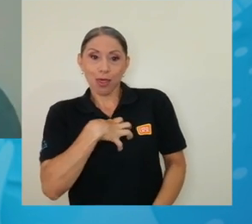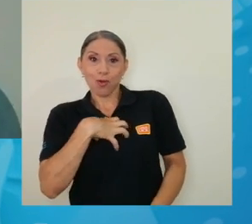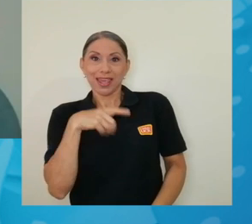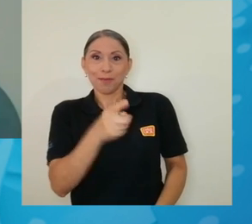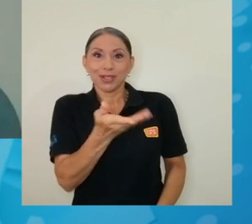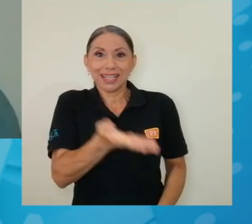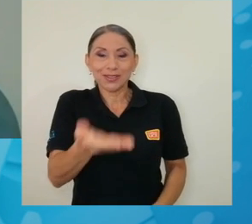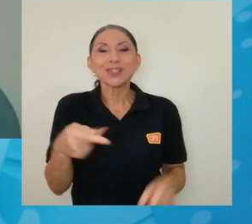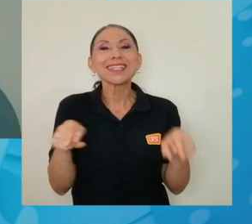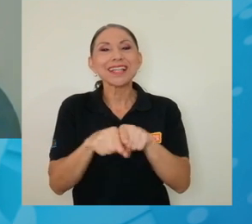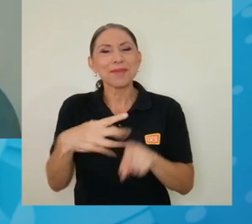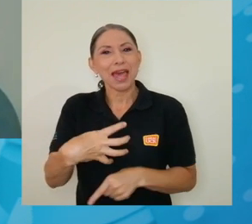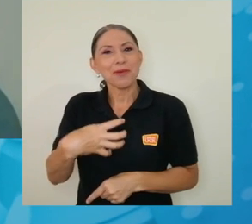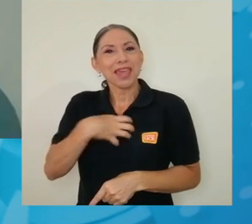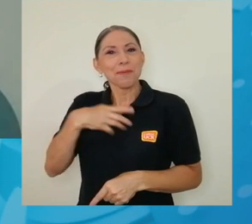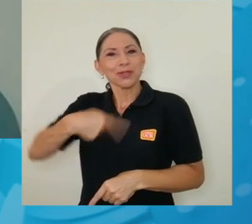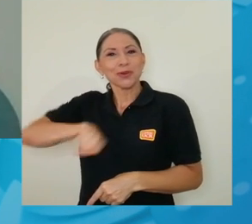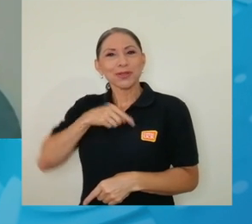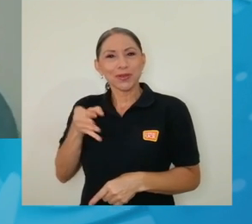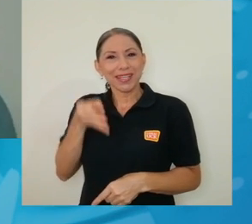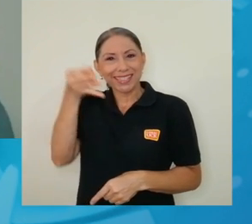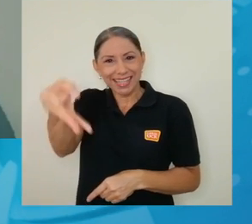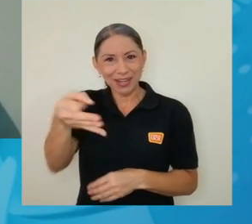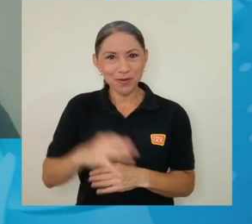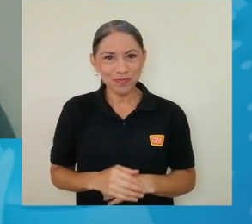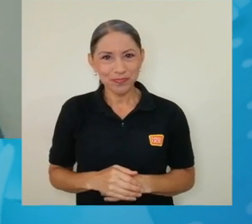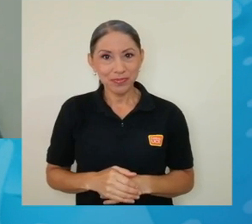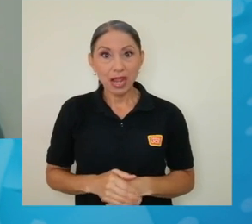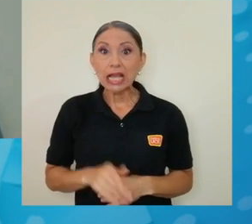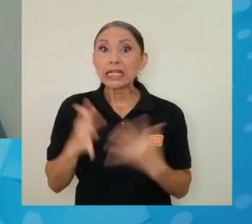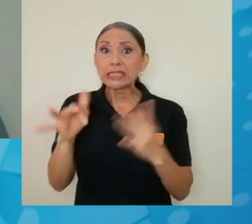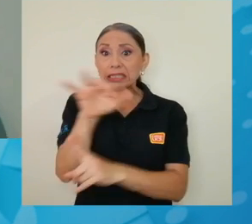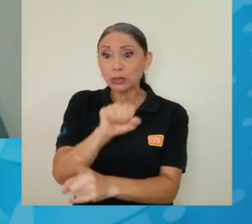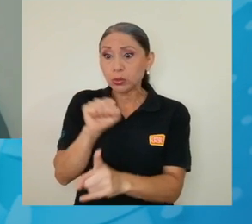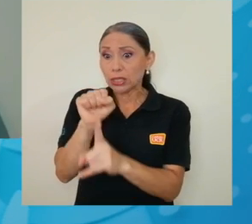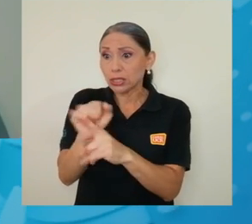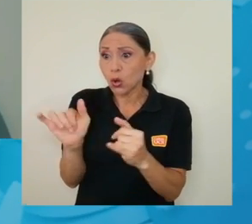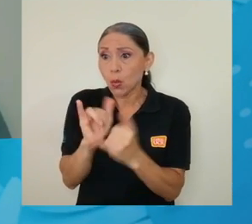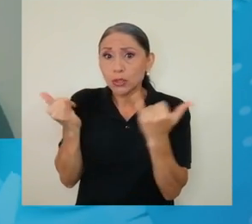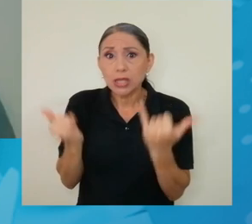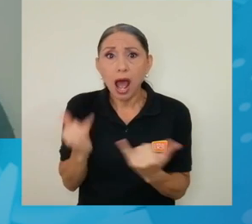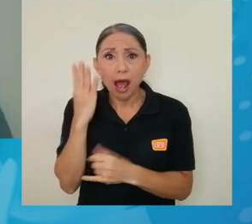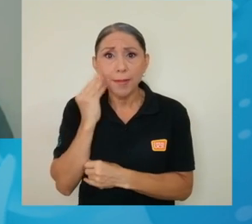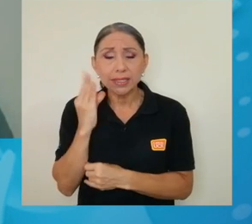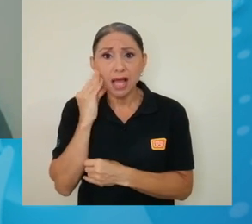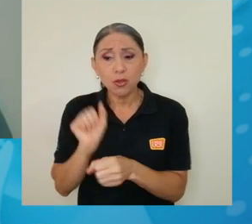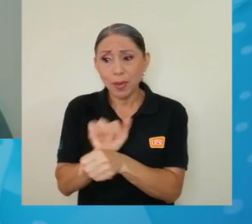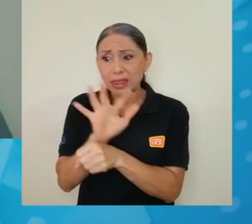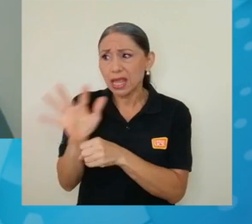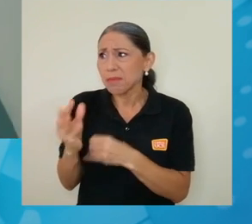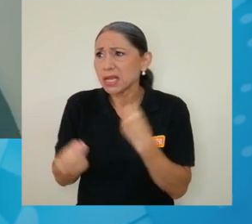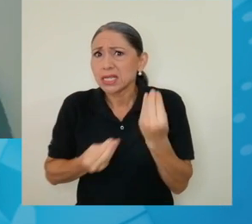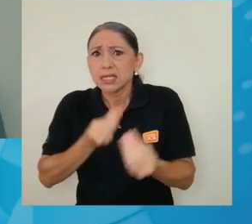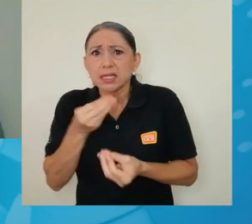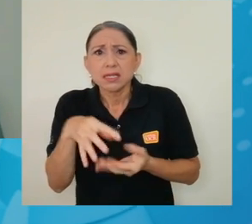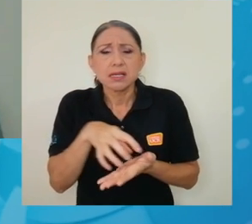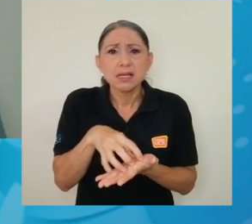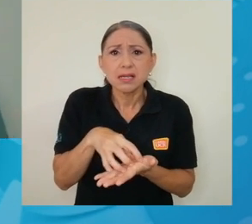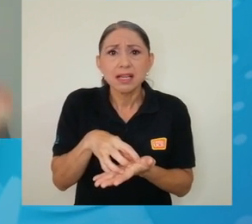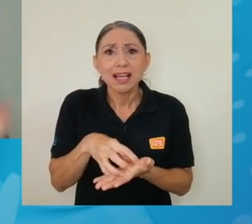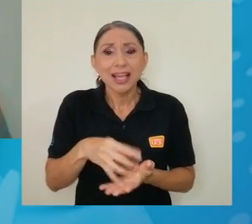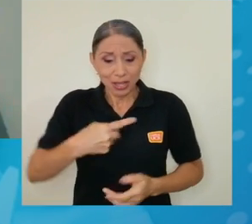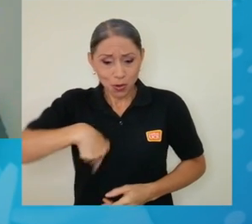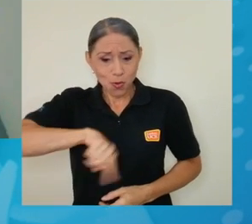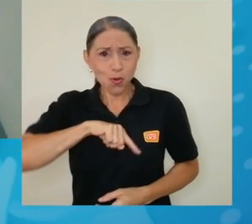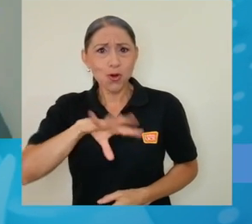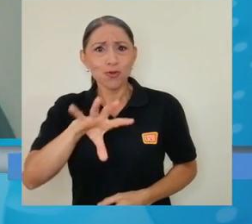no solo de esas cosas, sino también de nuestro destino. Entonces, ante un panorama tan incierto como la pandemia, hacerse